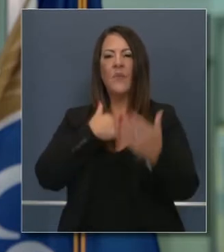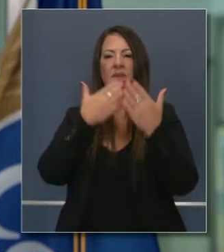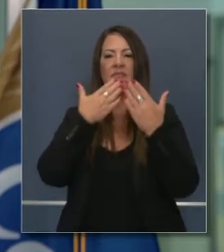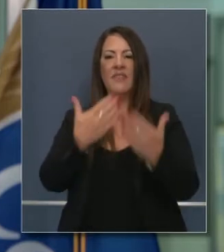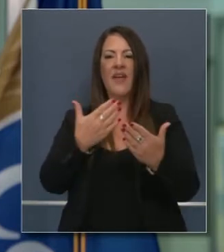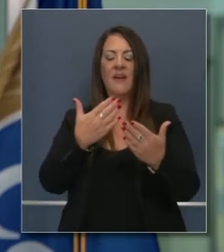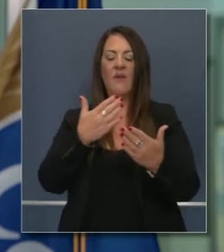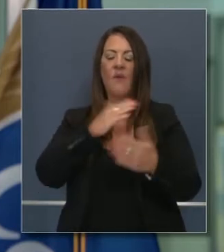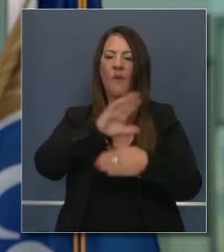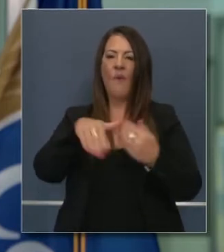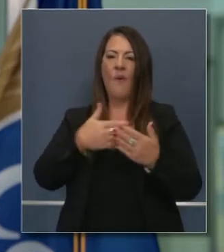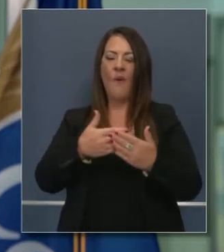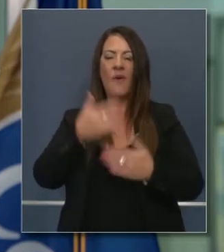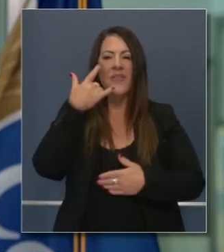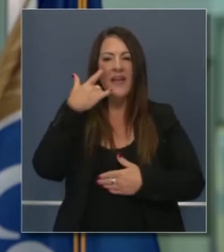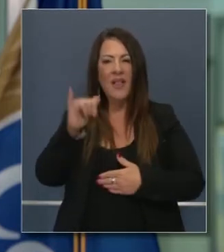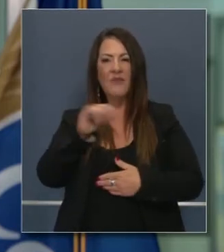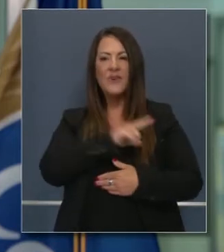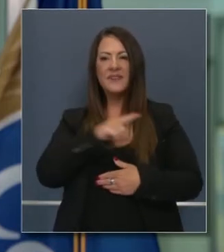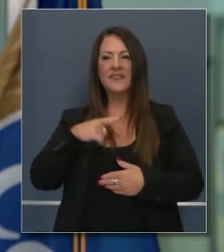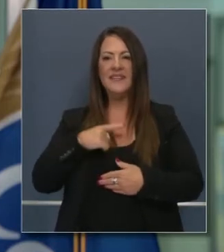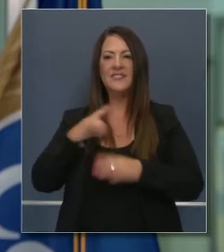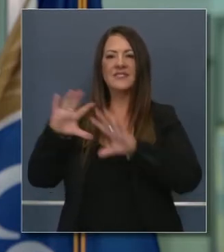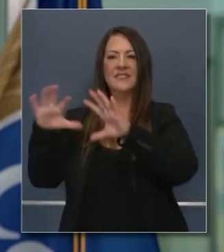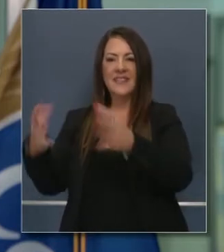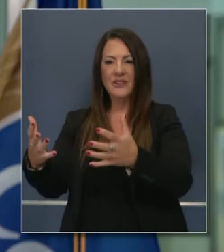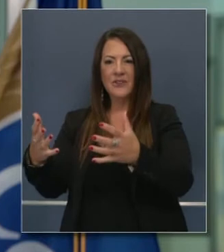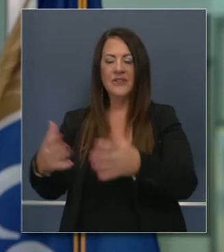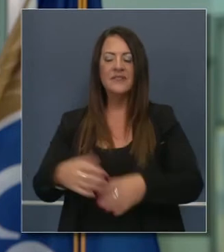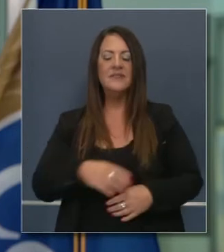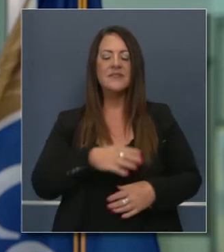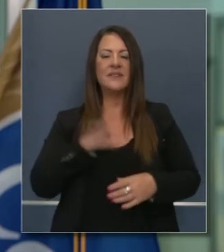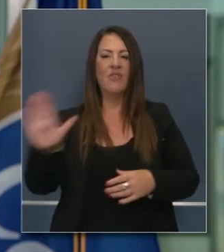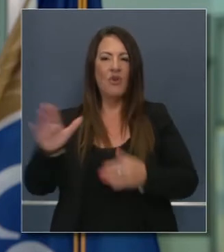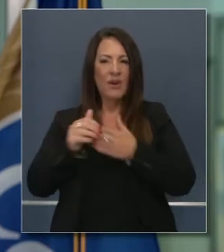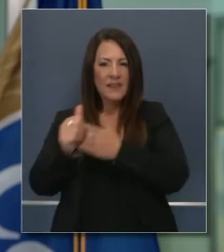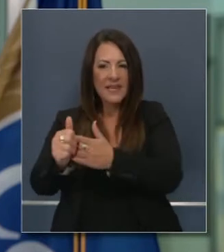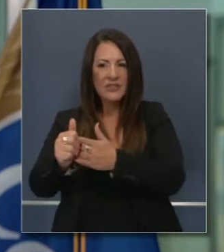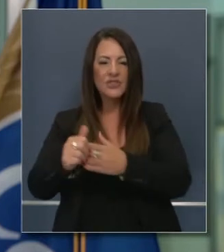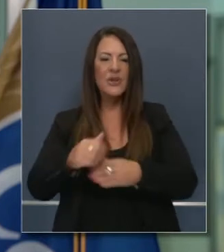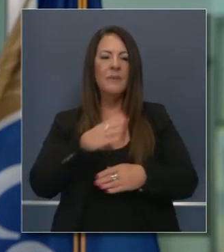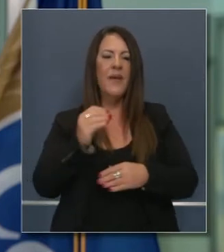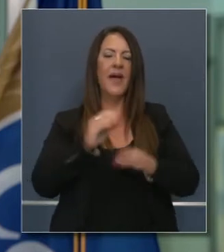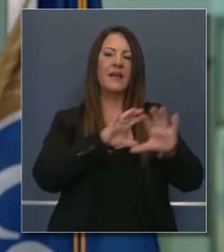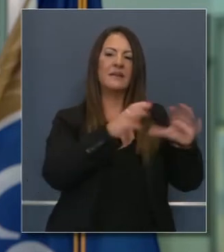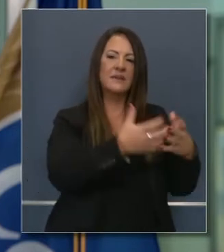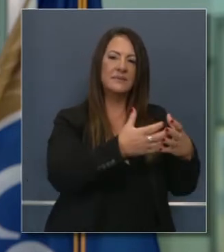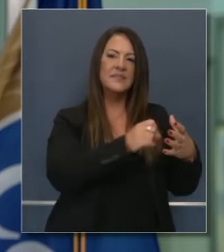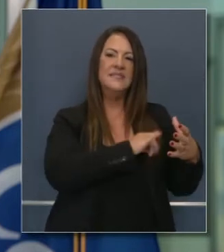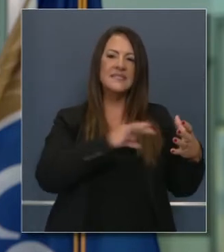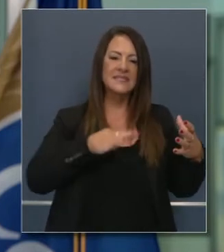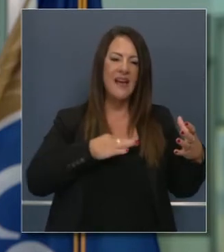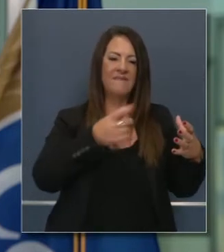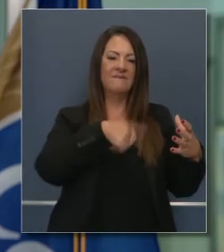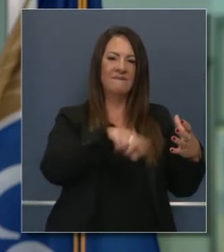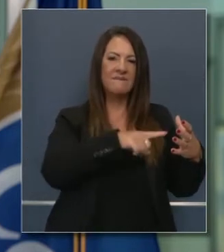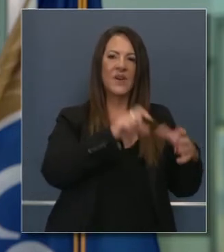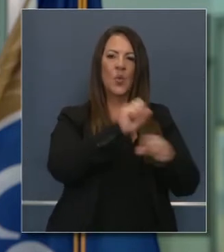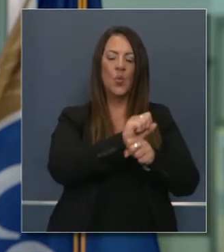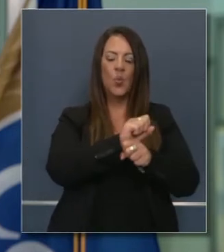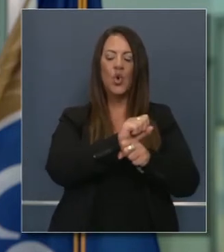el trabajo maravilloso que ha hecho la legislatura de California y el liderazgo, mucho personal clave